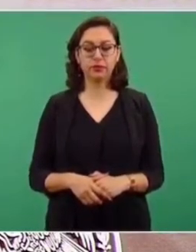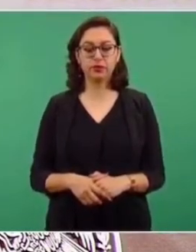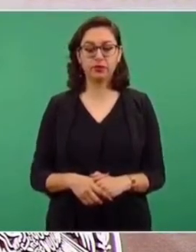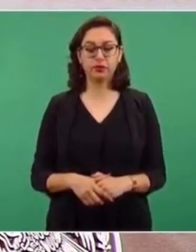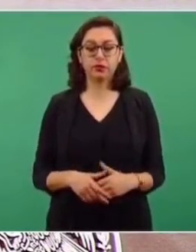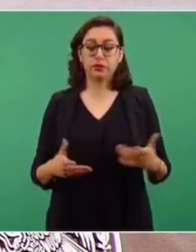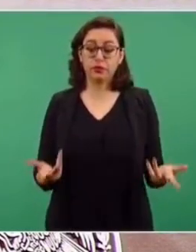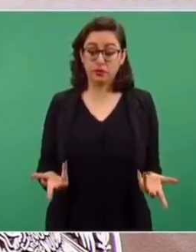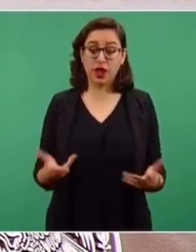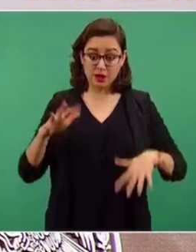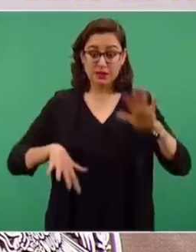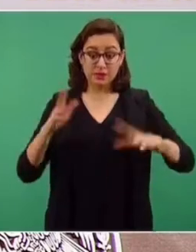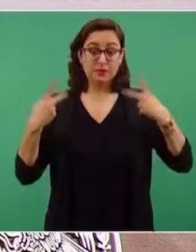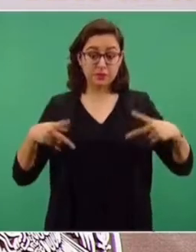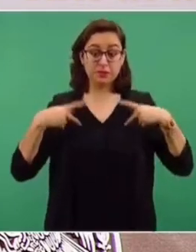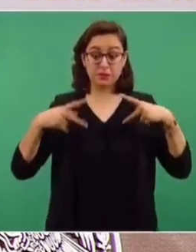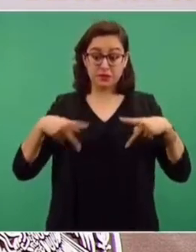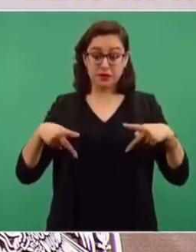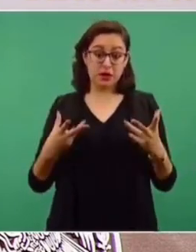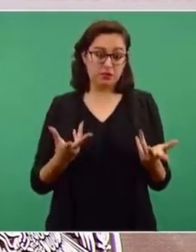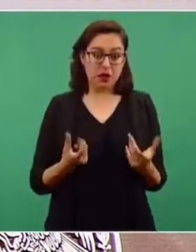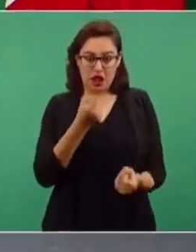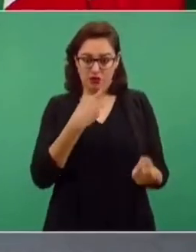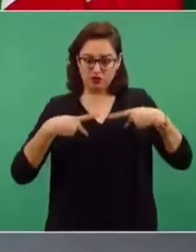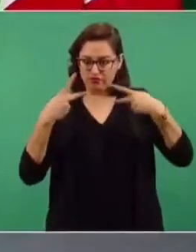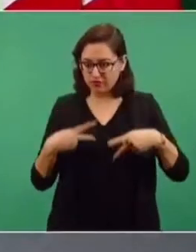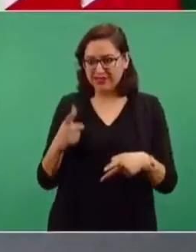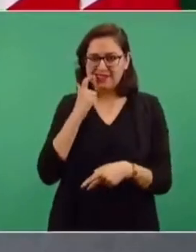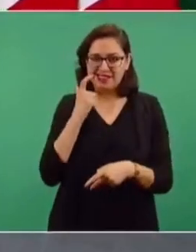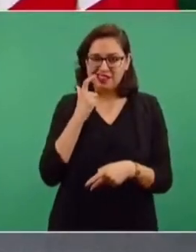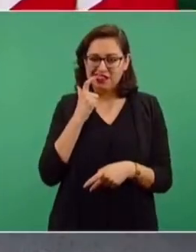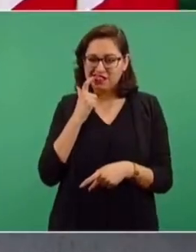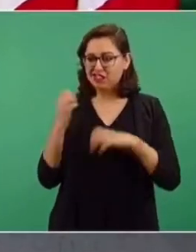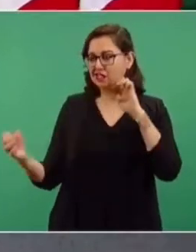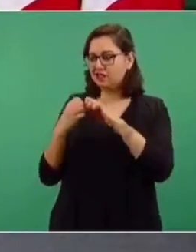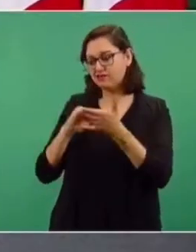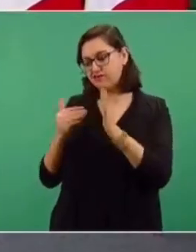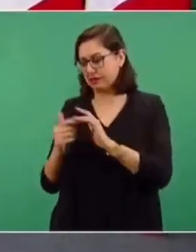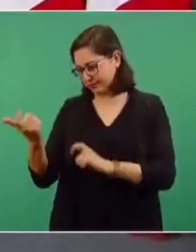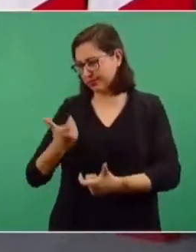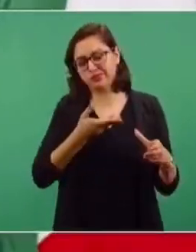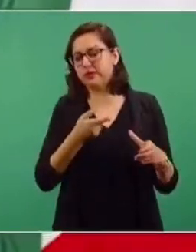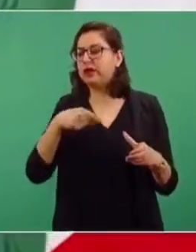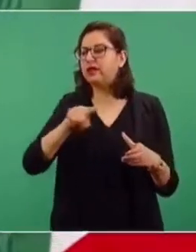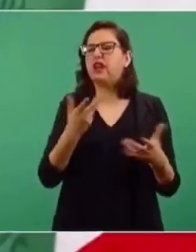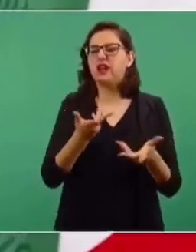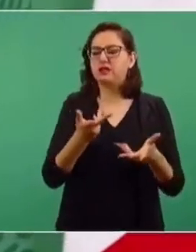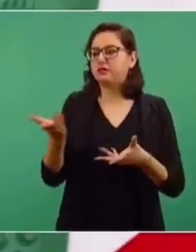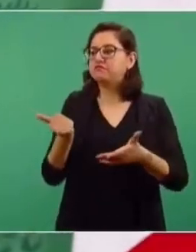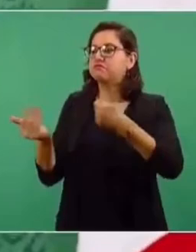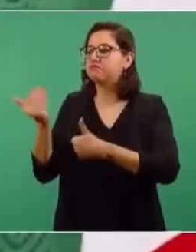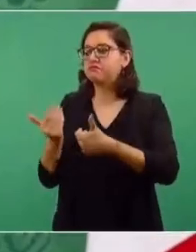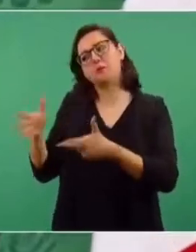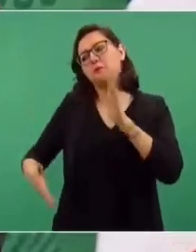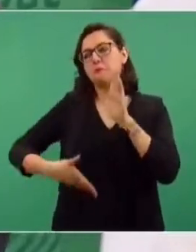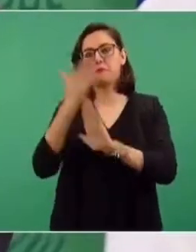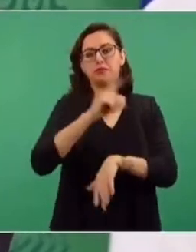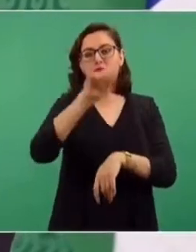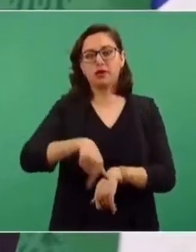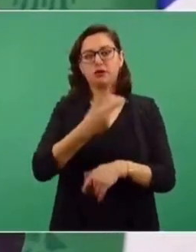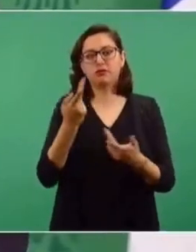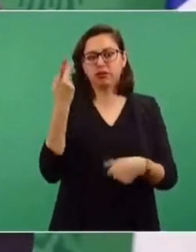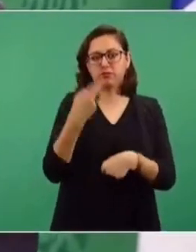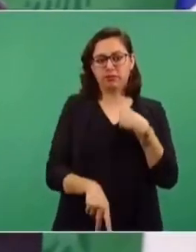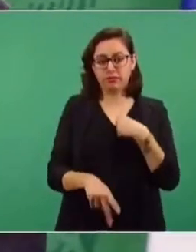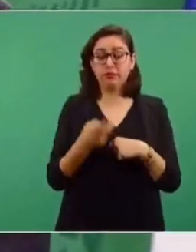con engaños traficantes de personas, hagan su agosto. Entonces, es un tema que vamos a